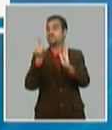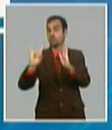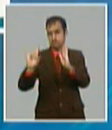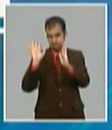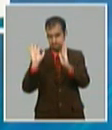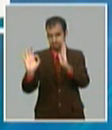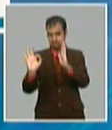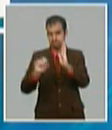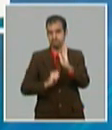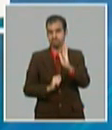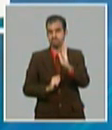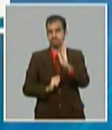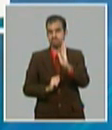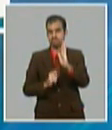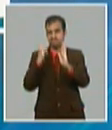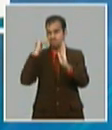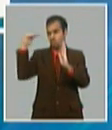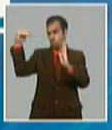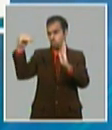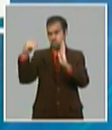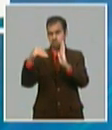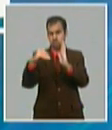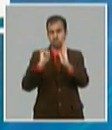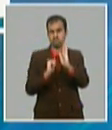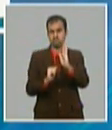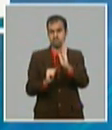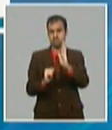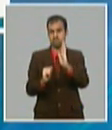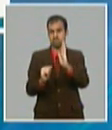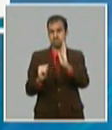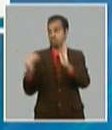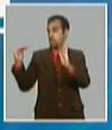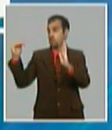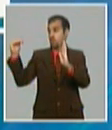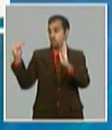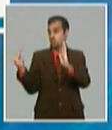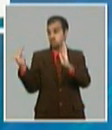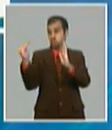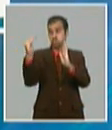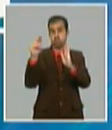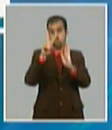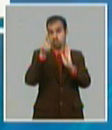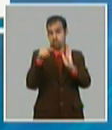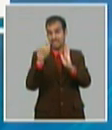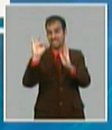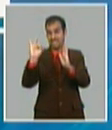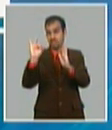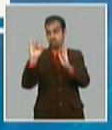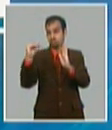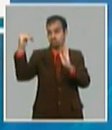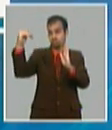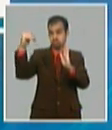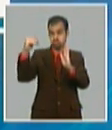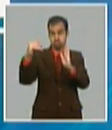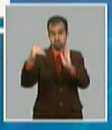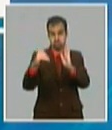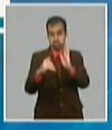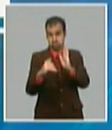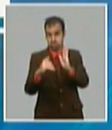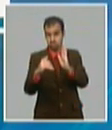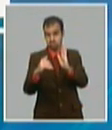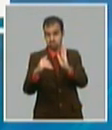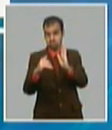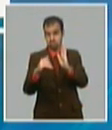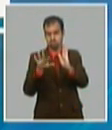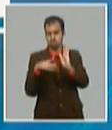el 0.5 de crecimiento el 2.7 de crecimiento y después el menos 1.7 y el menos 2.1 y repito terminamos